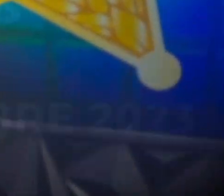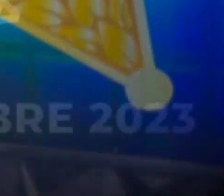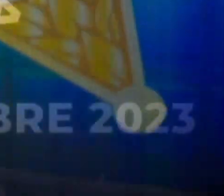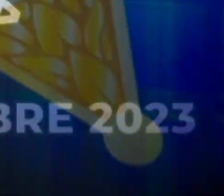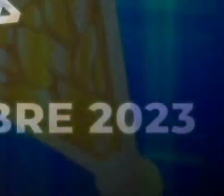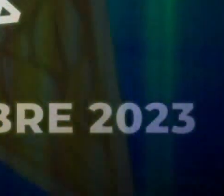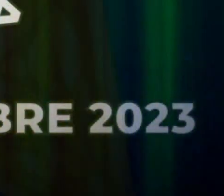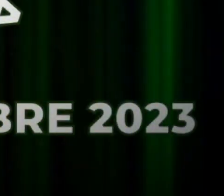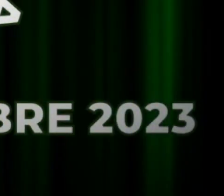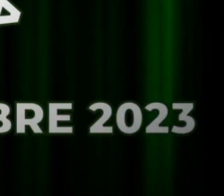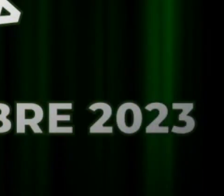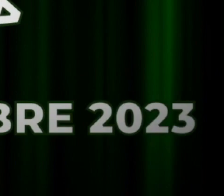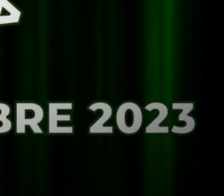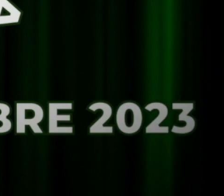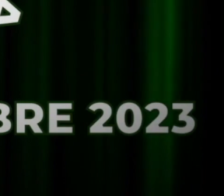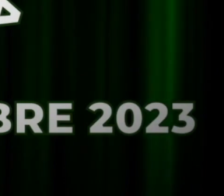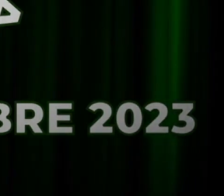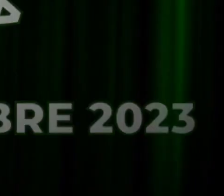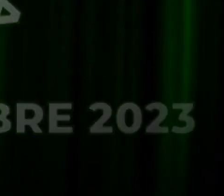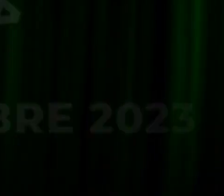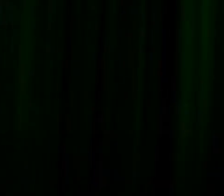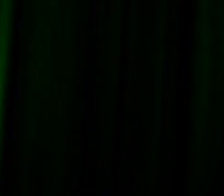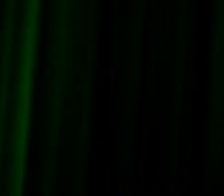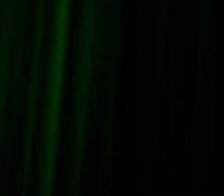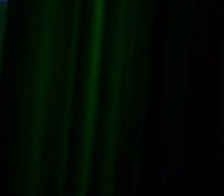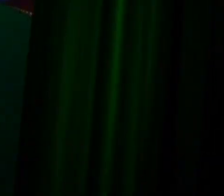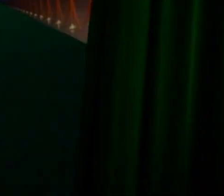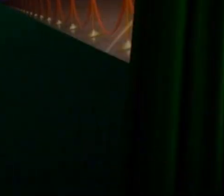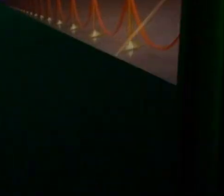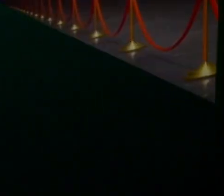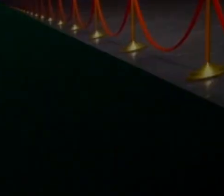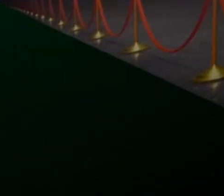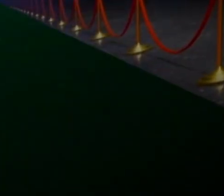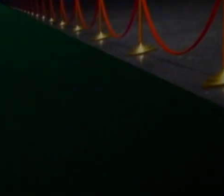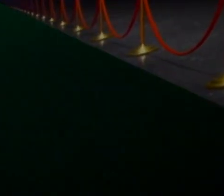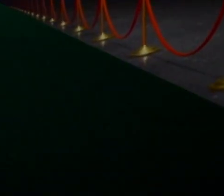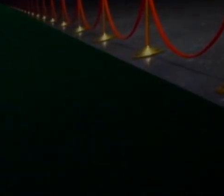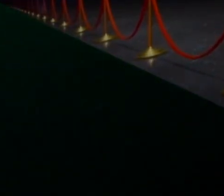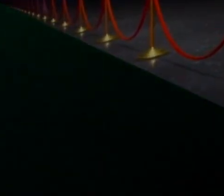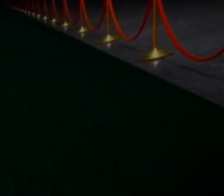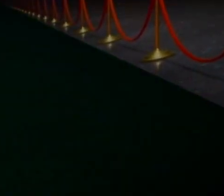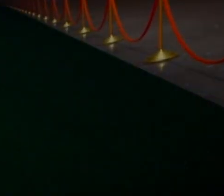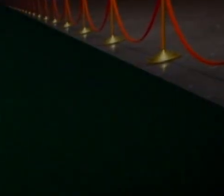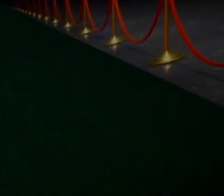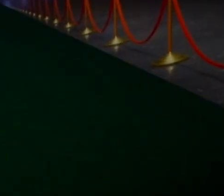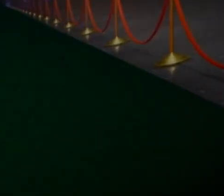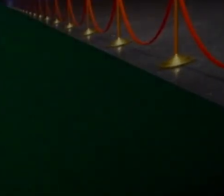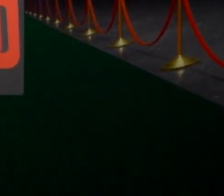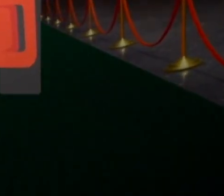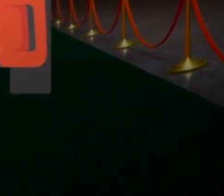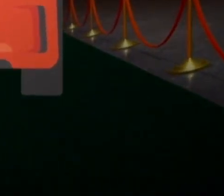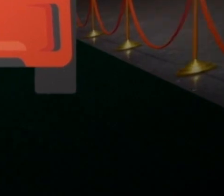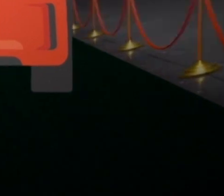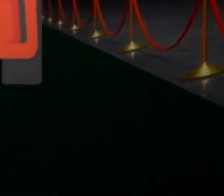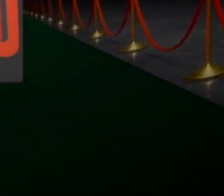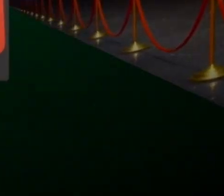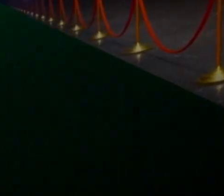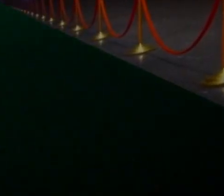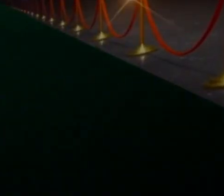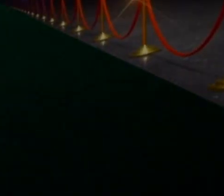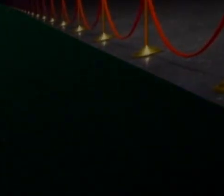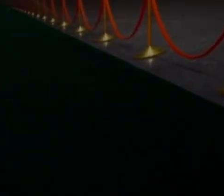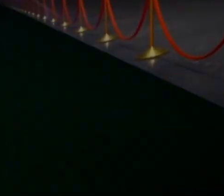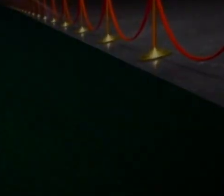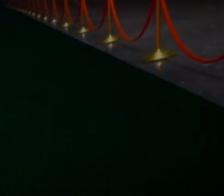Bienvenidos a la alfombra verde de la oficina del condado de Osciola Marcos López. Les presentamos los